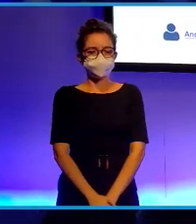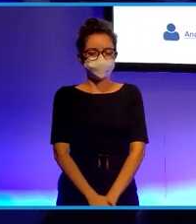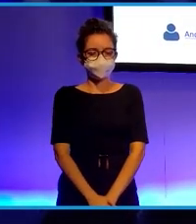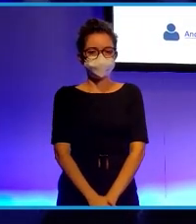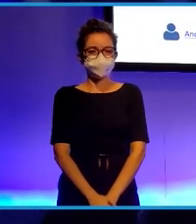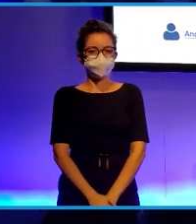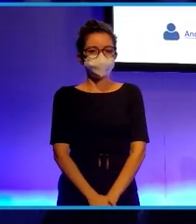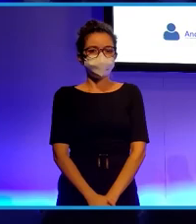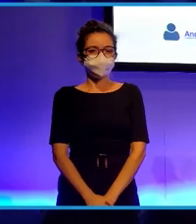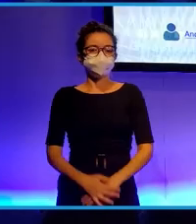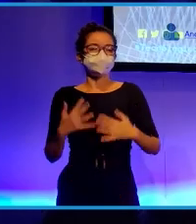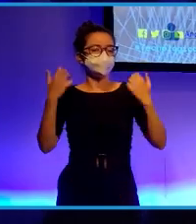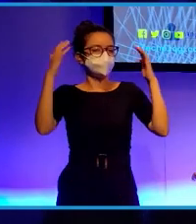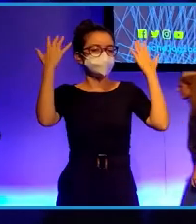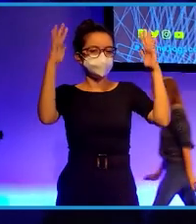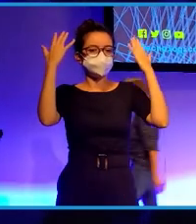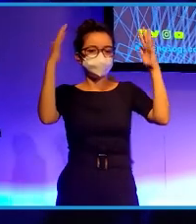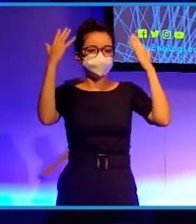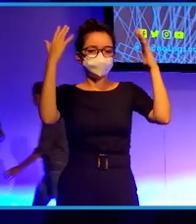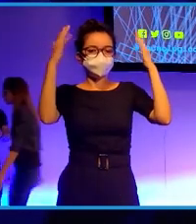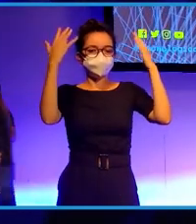Aplausos Aplausos Aplausos Aplausos